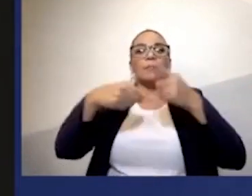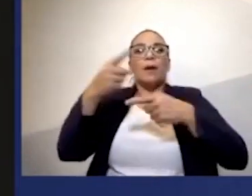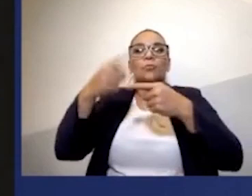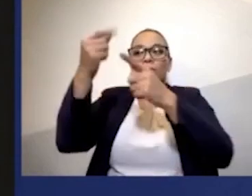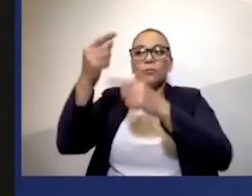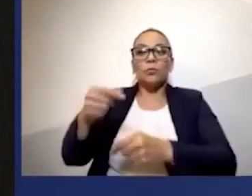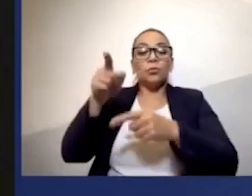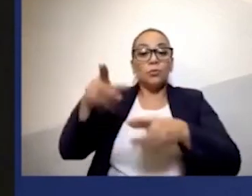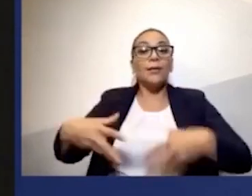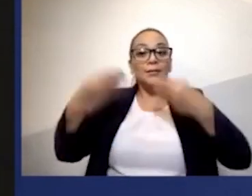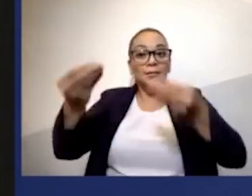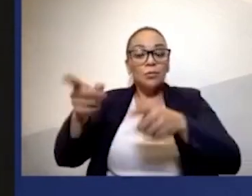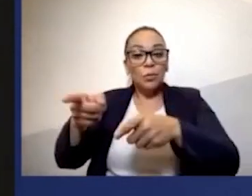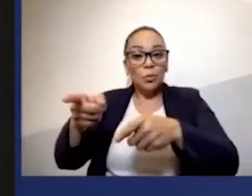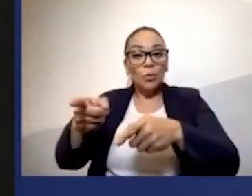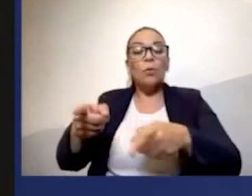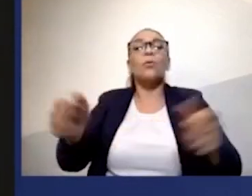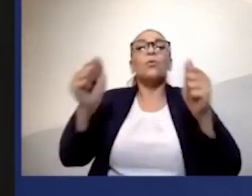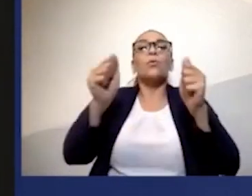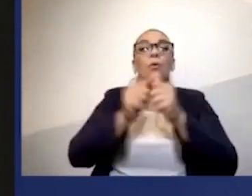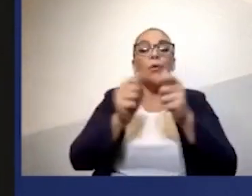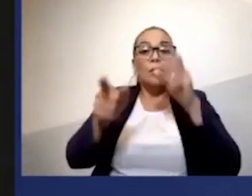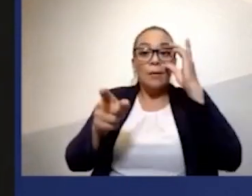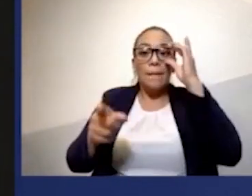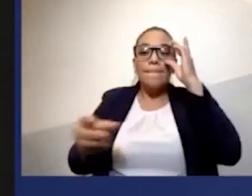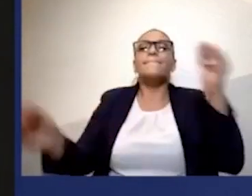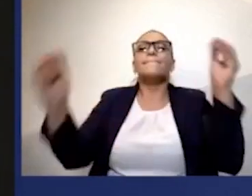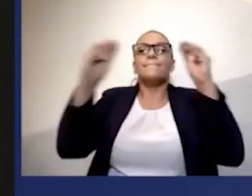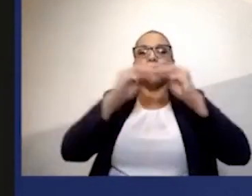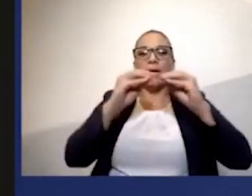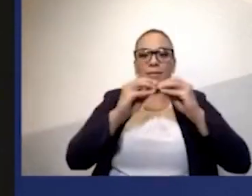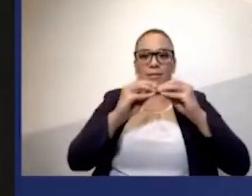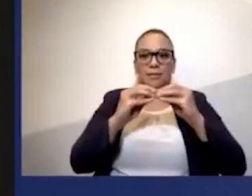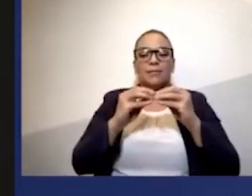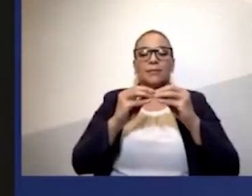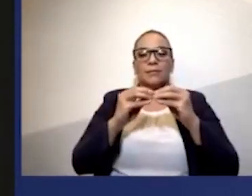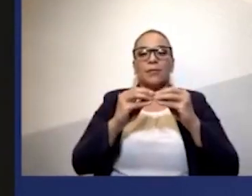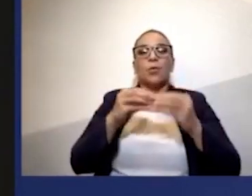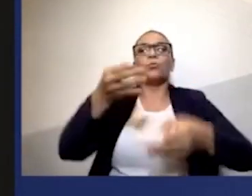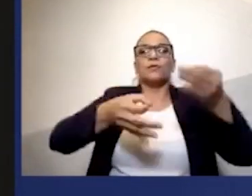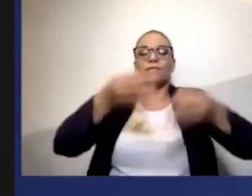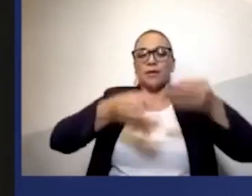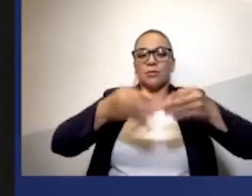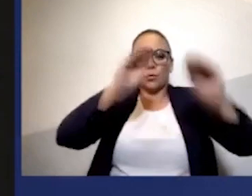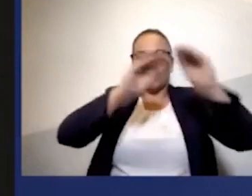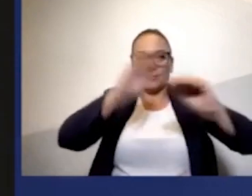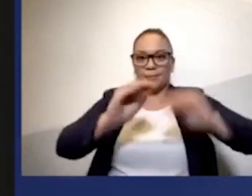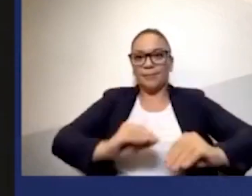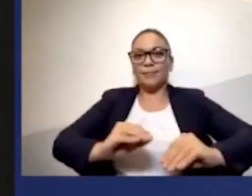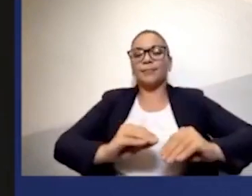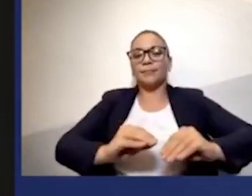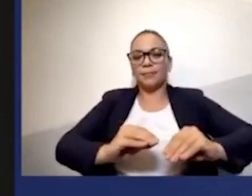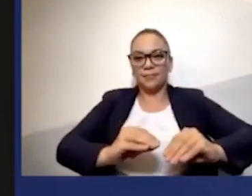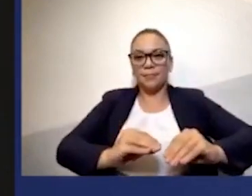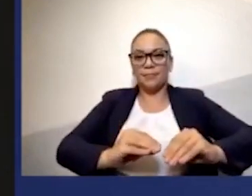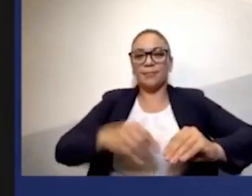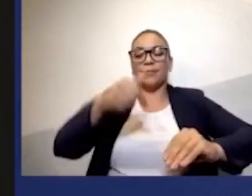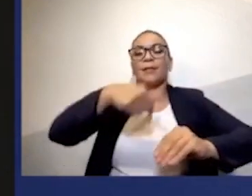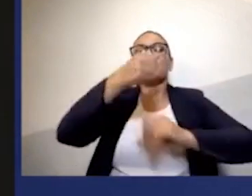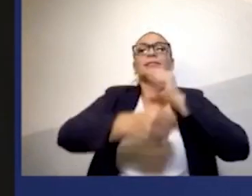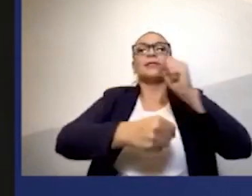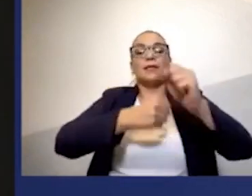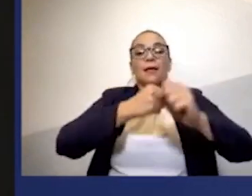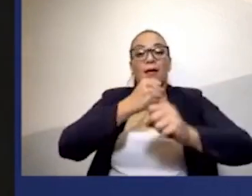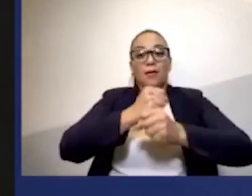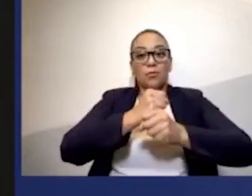gastó con más la justificación que usted pueda dar de que este año